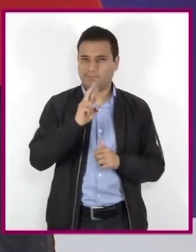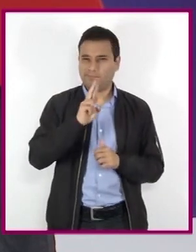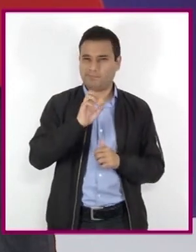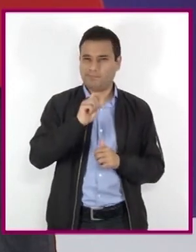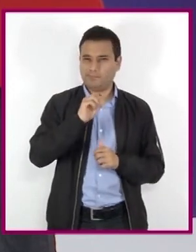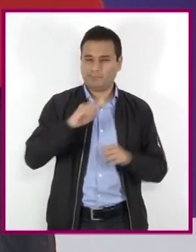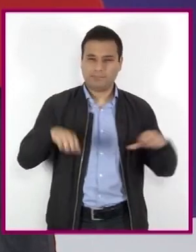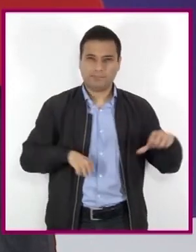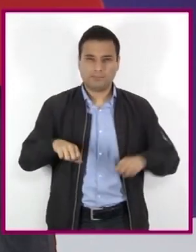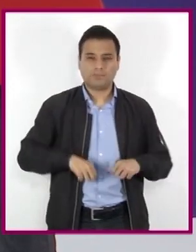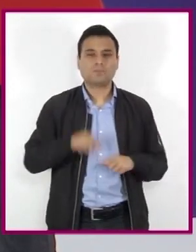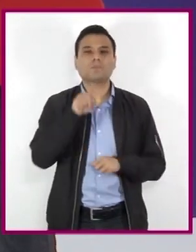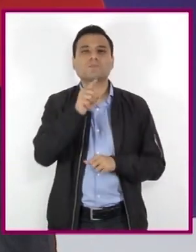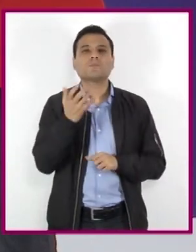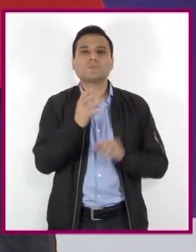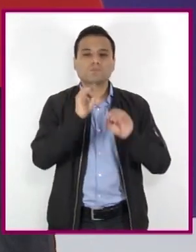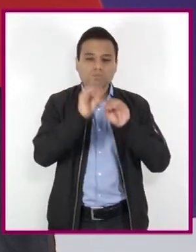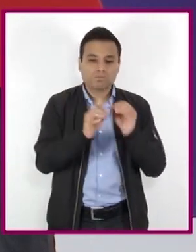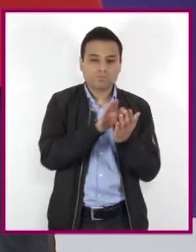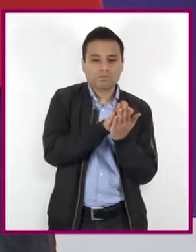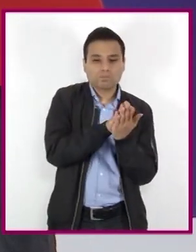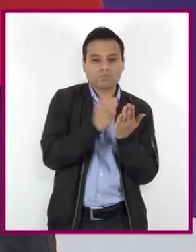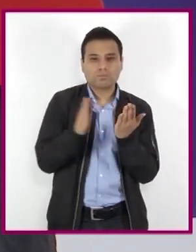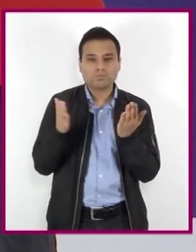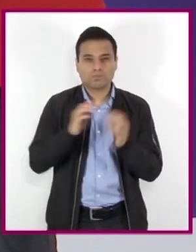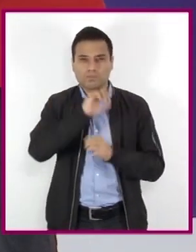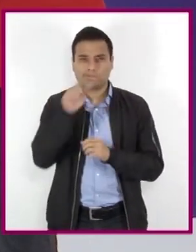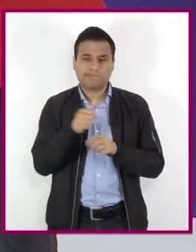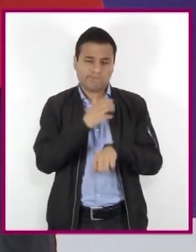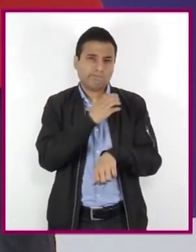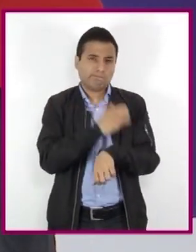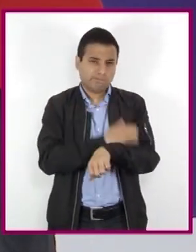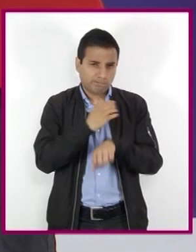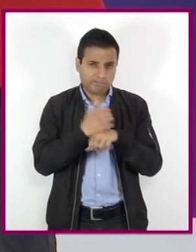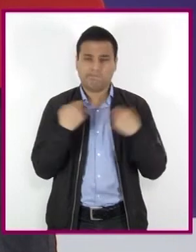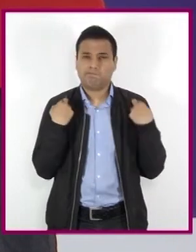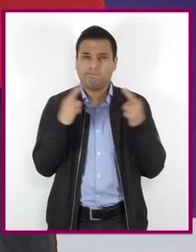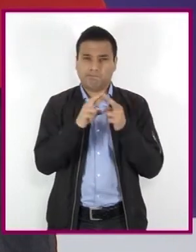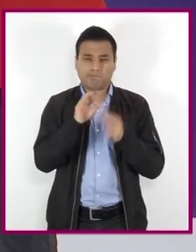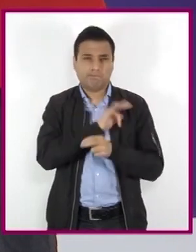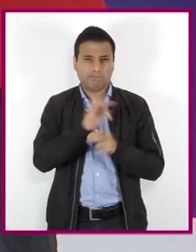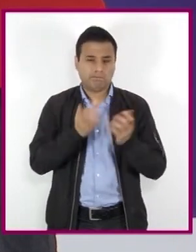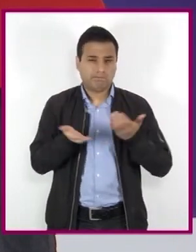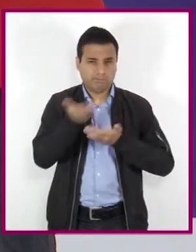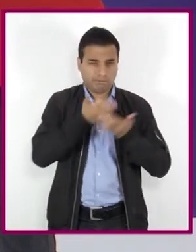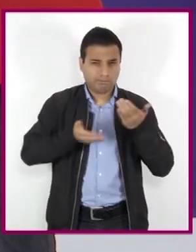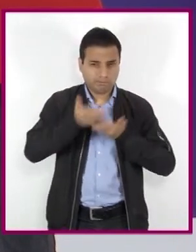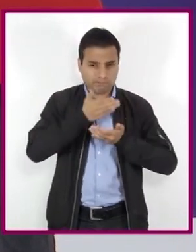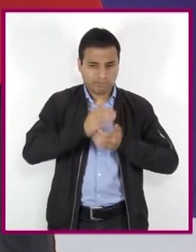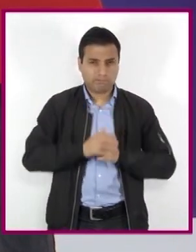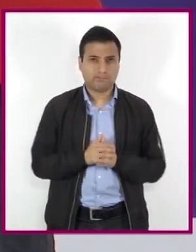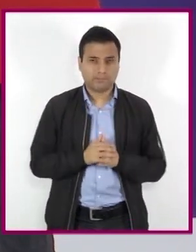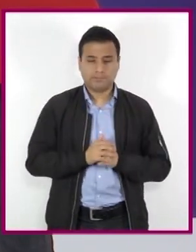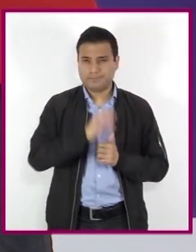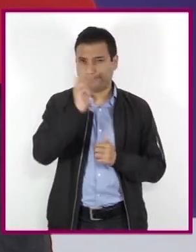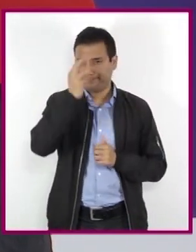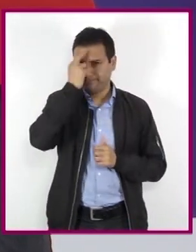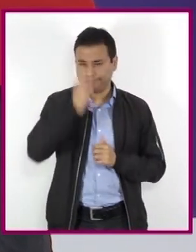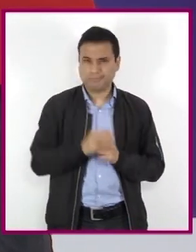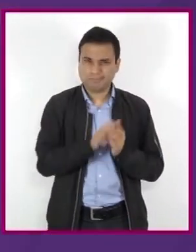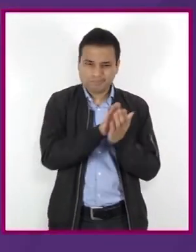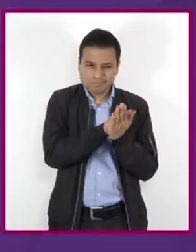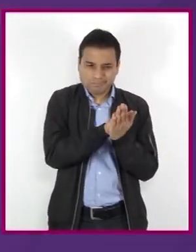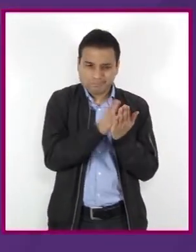elaborar un tríptico, que después puedan compartir con sus compañeros y maestro de ciencias química. Recuerden que un